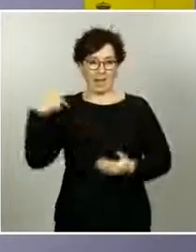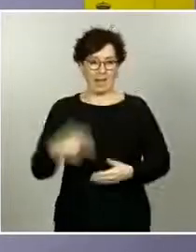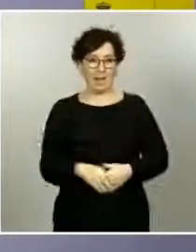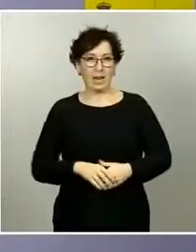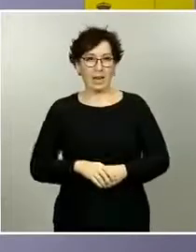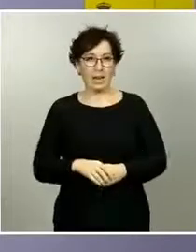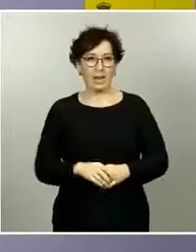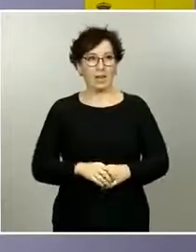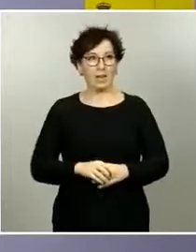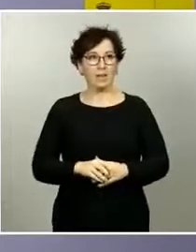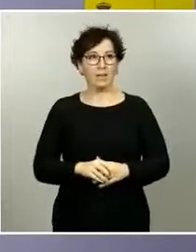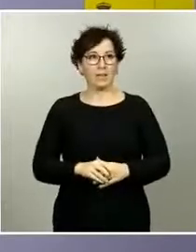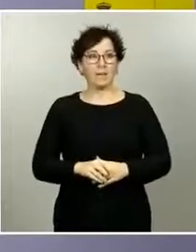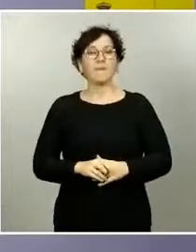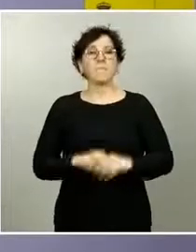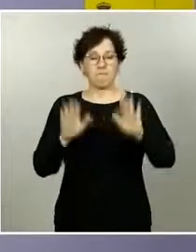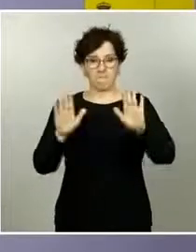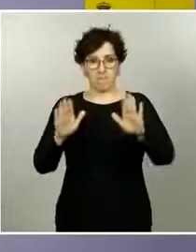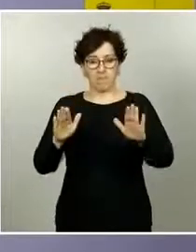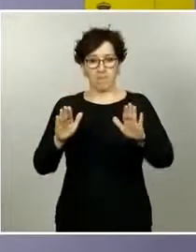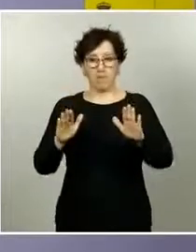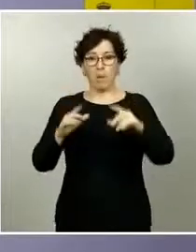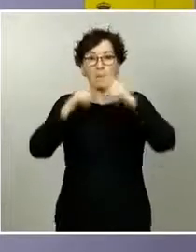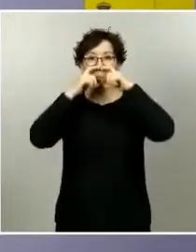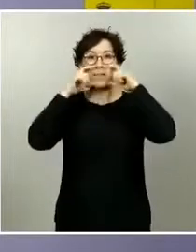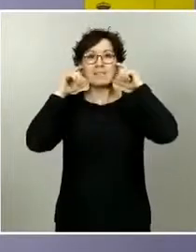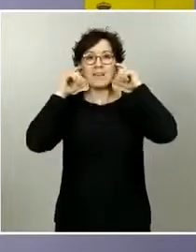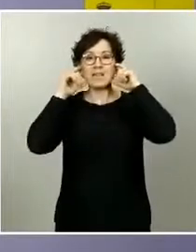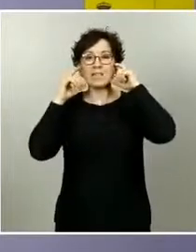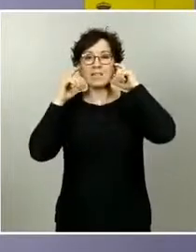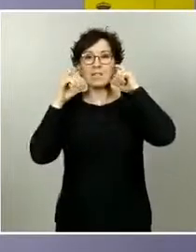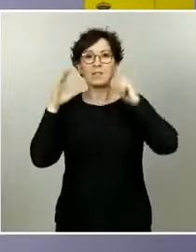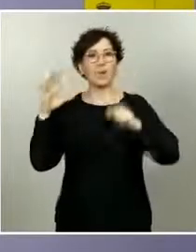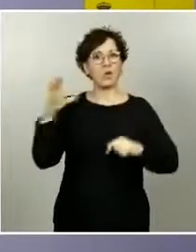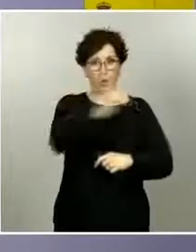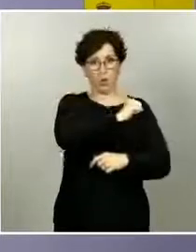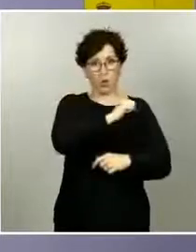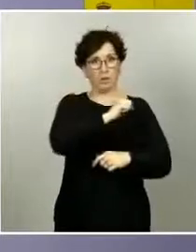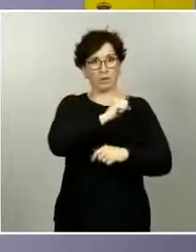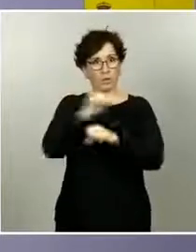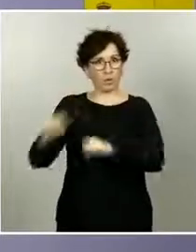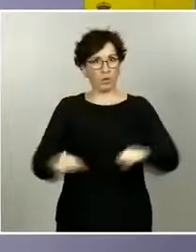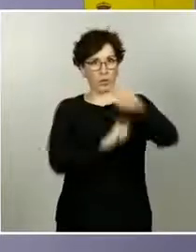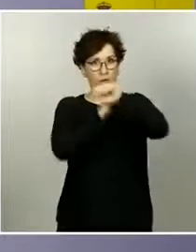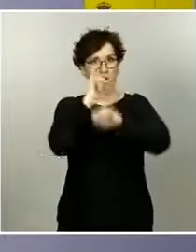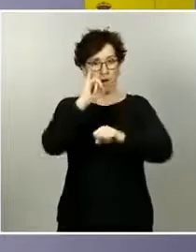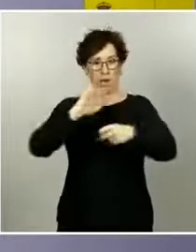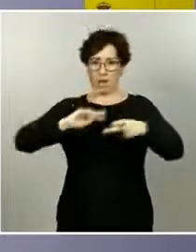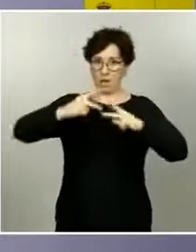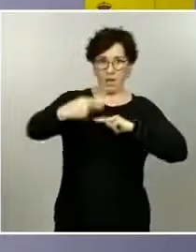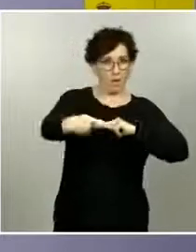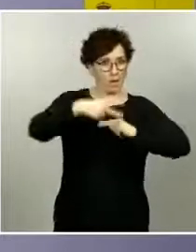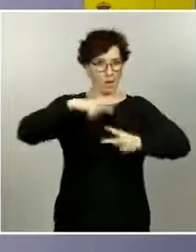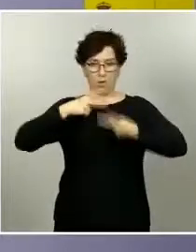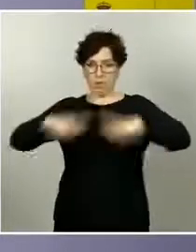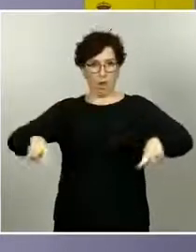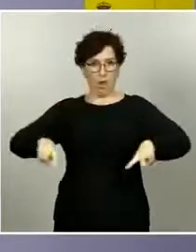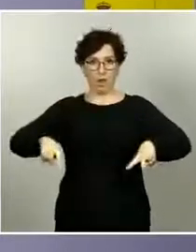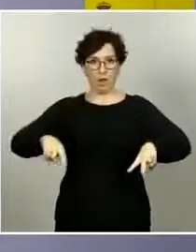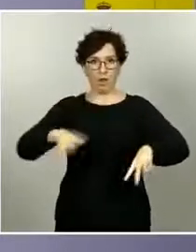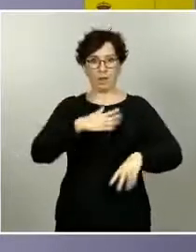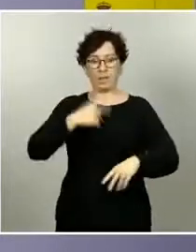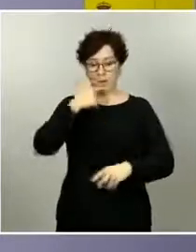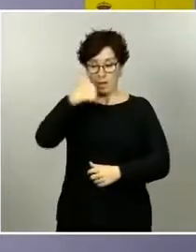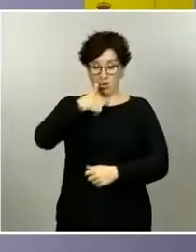Supongo que se refiere al público en general, a la ciudadanía en general. Sí, sí, me imagino que sí. Vamos a ver, las mascarillas todas protegen en ambas